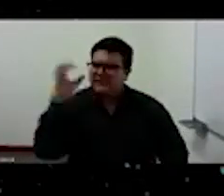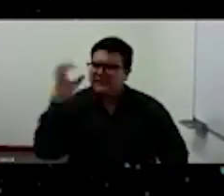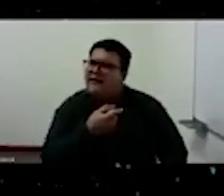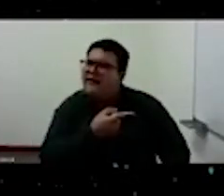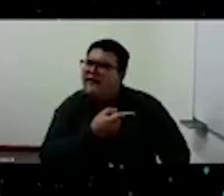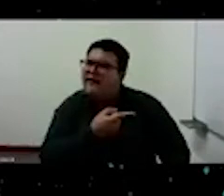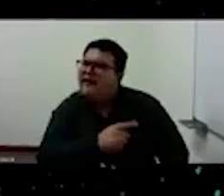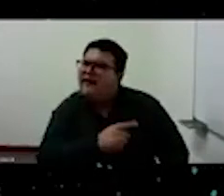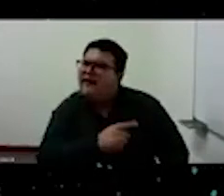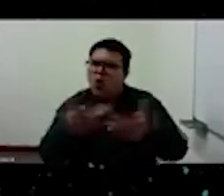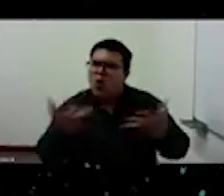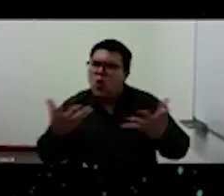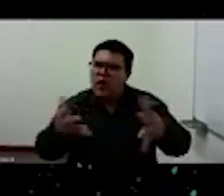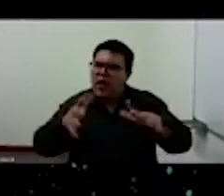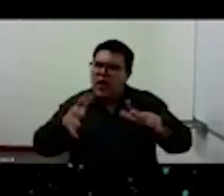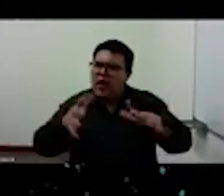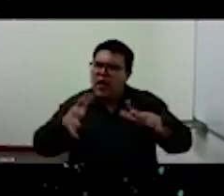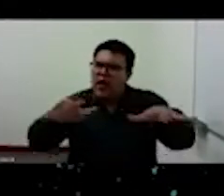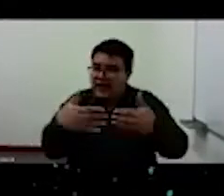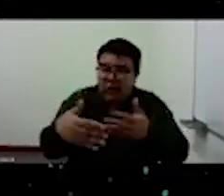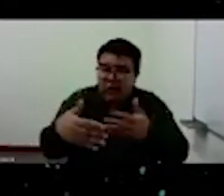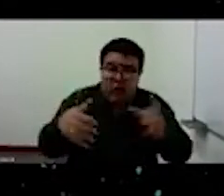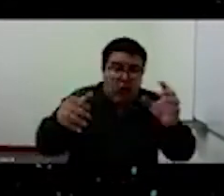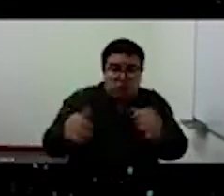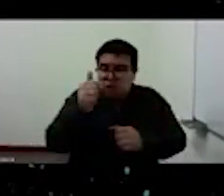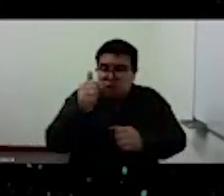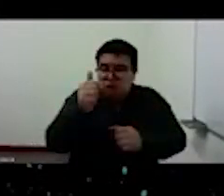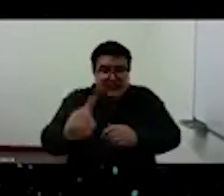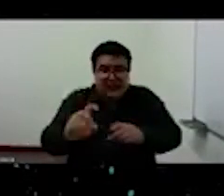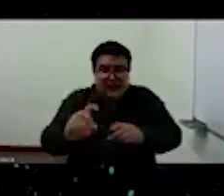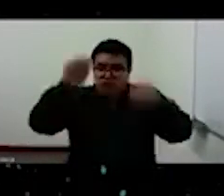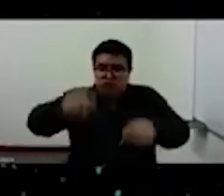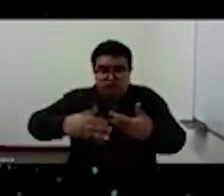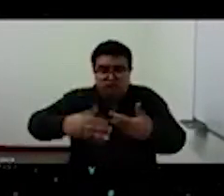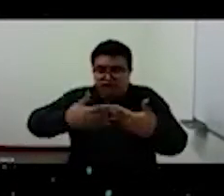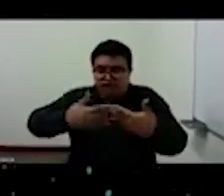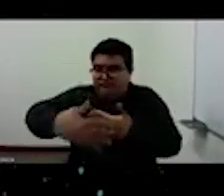ser, de lo que puede ser la